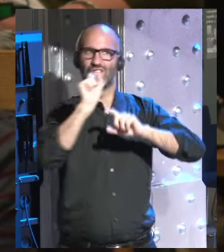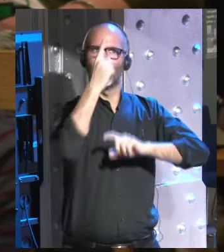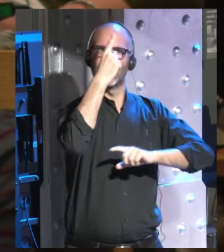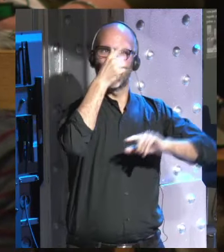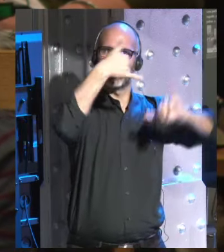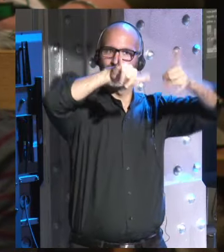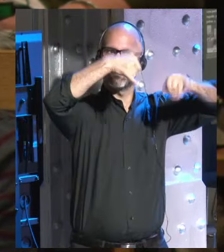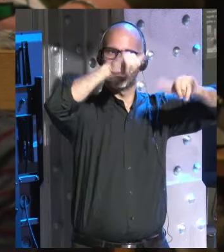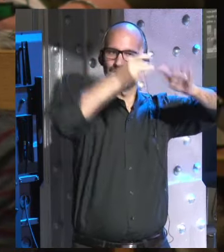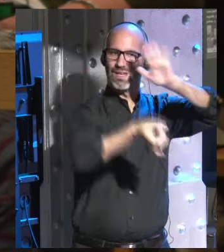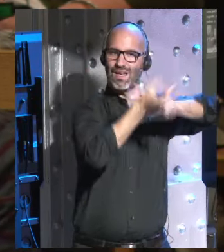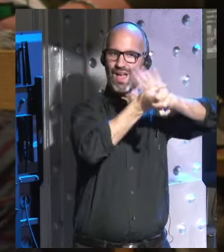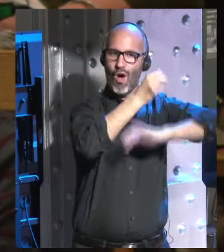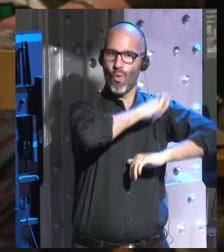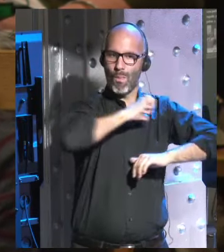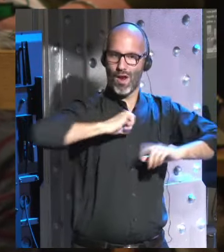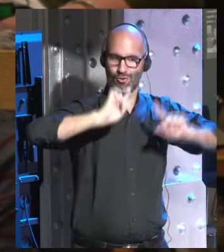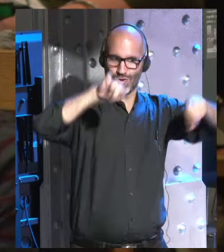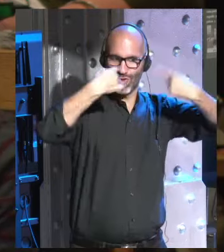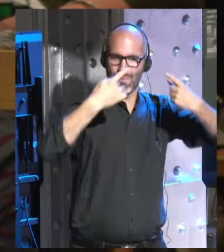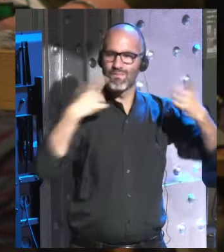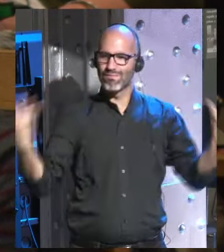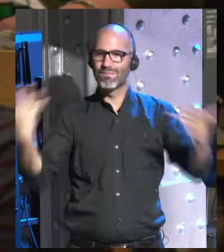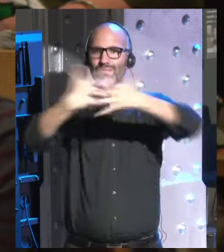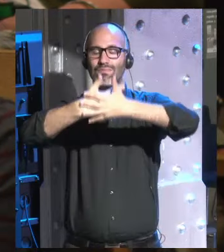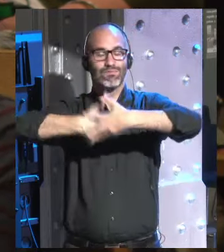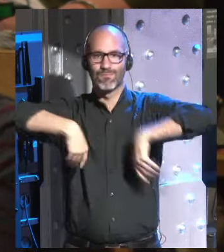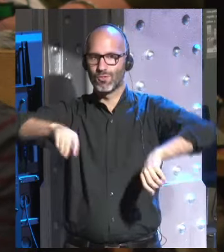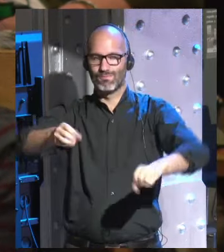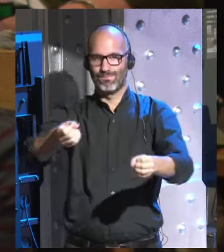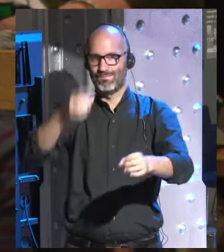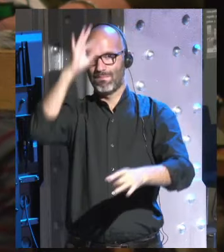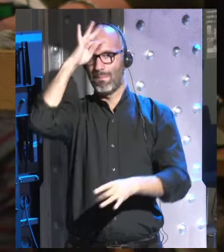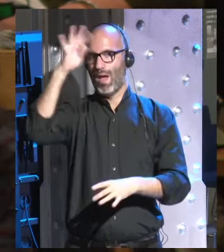creados a sí mismos cómo cómo interaccionarían no me lo puedo imaginar